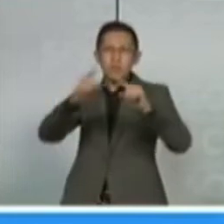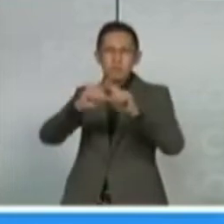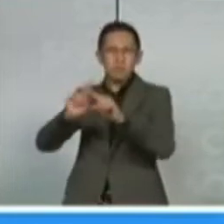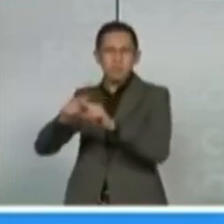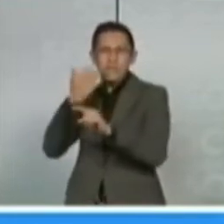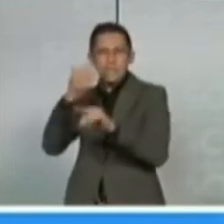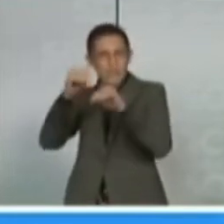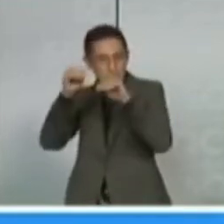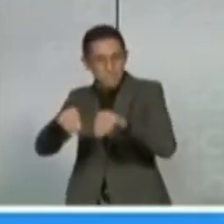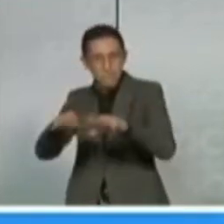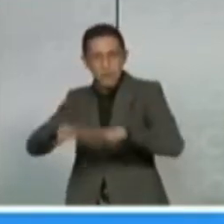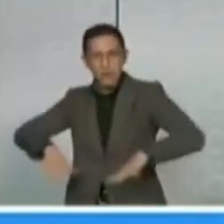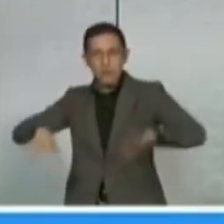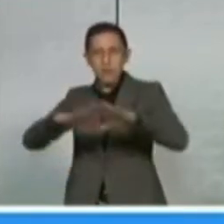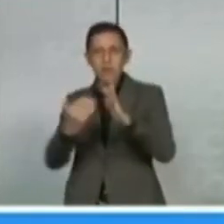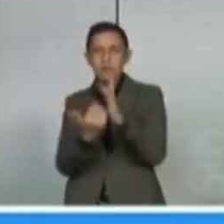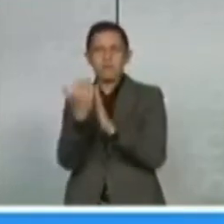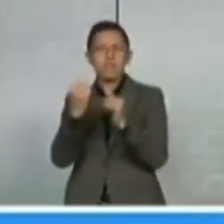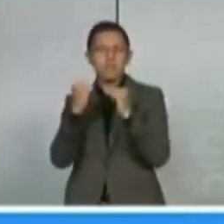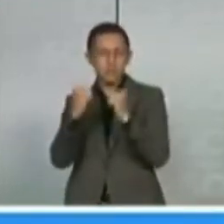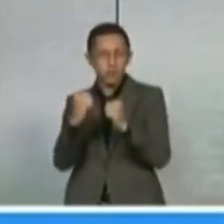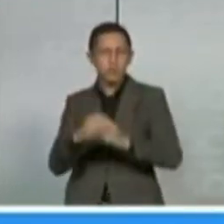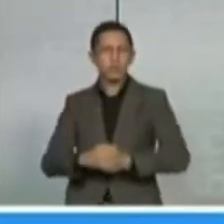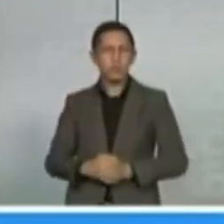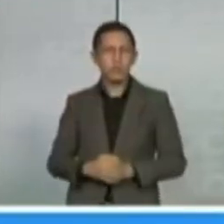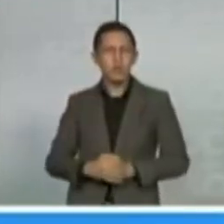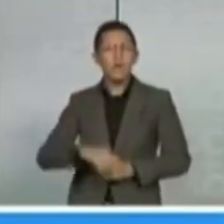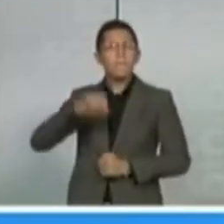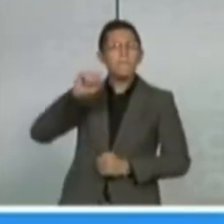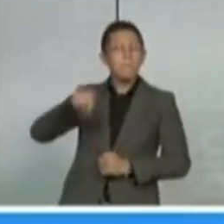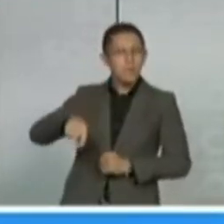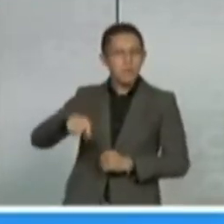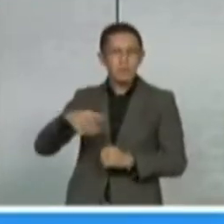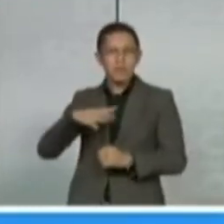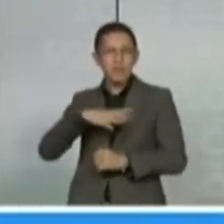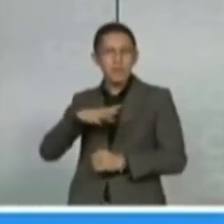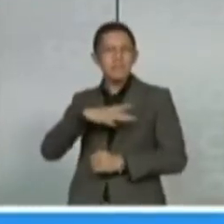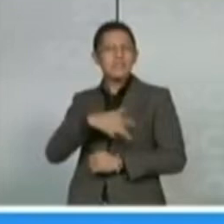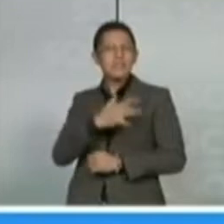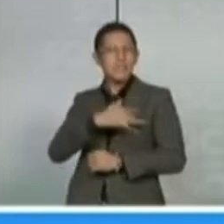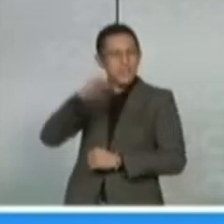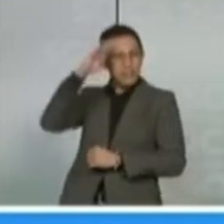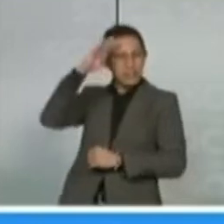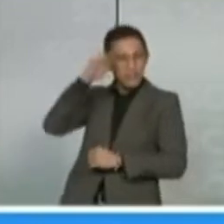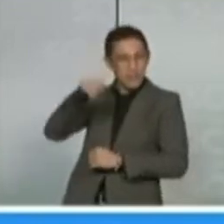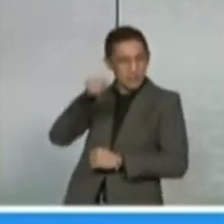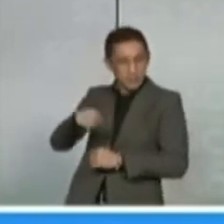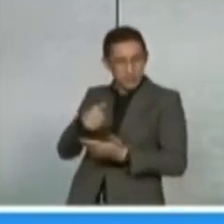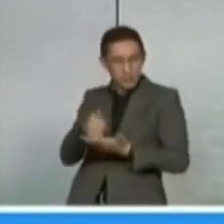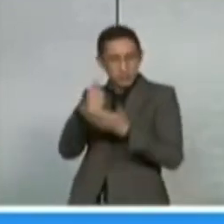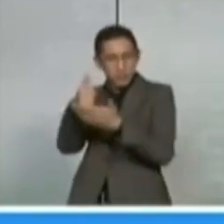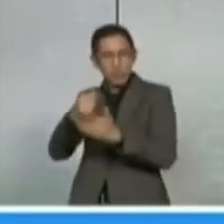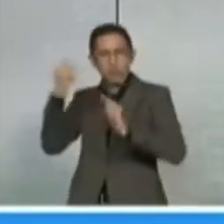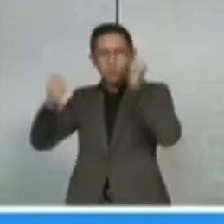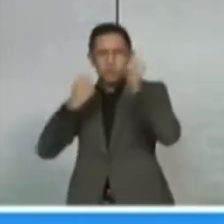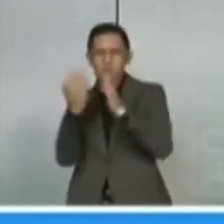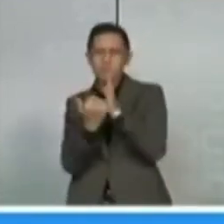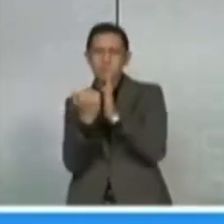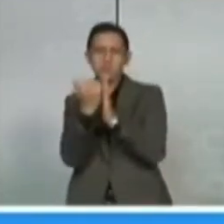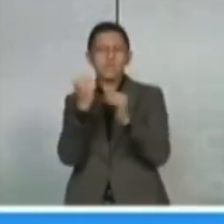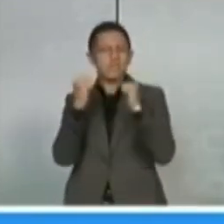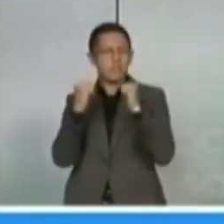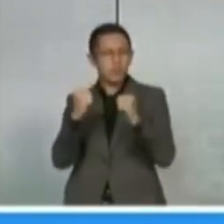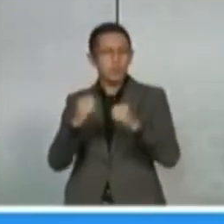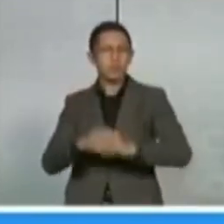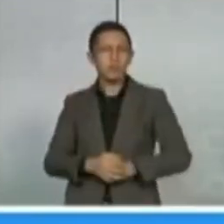diversificar la economía de Quintana Roo, estaría también ofreciendo posibilidades de crecimiento turístico. Y